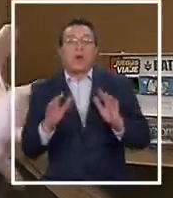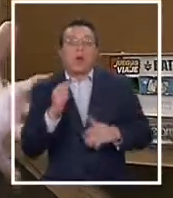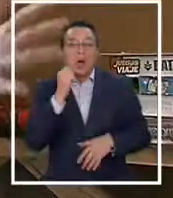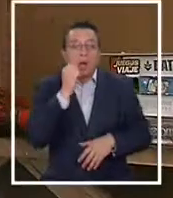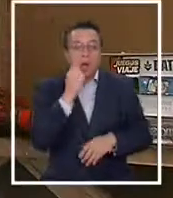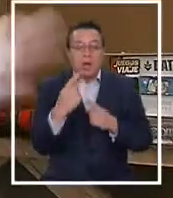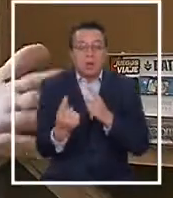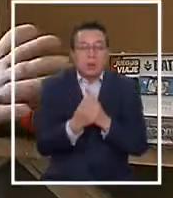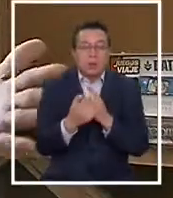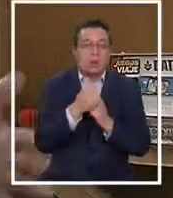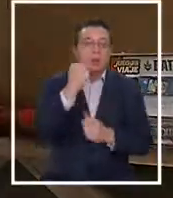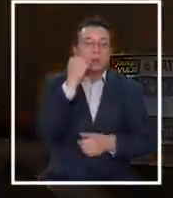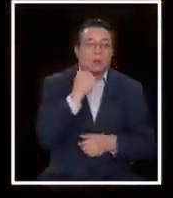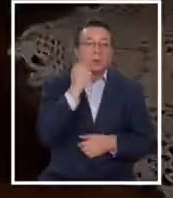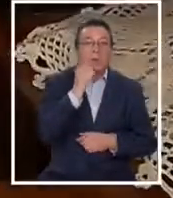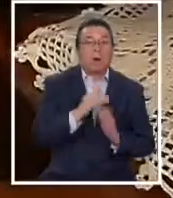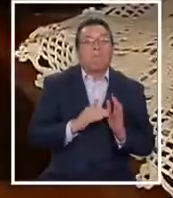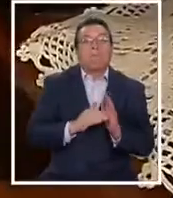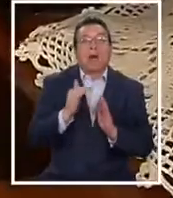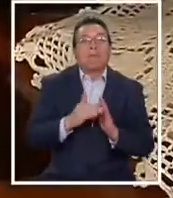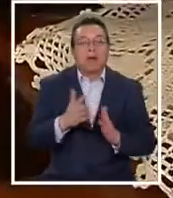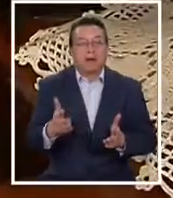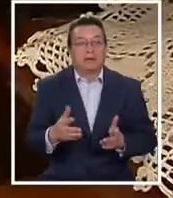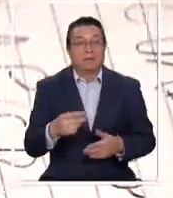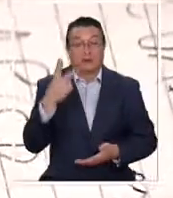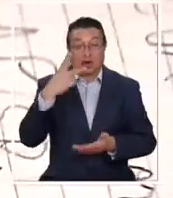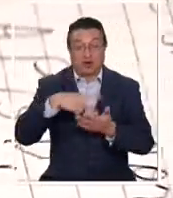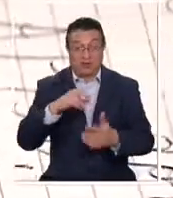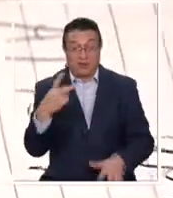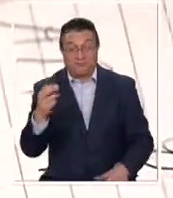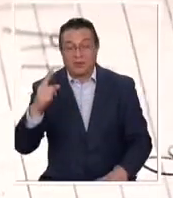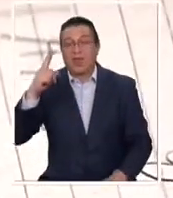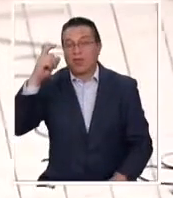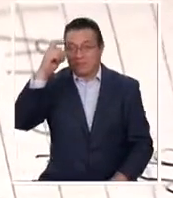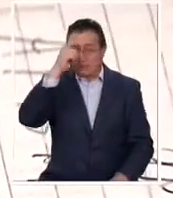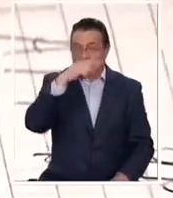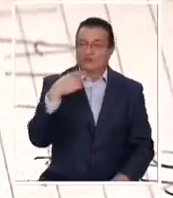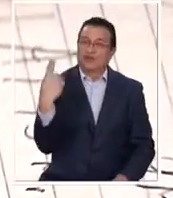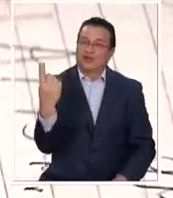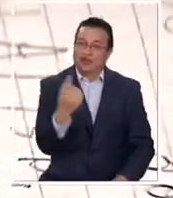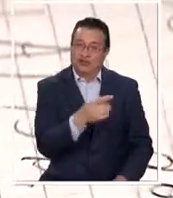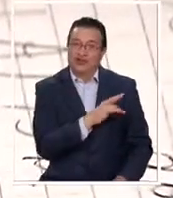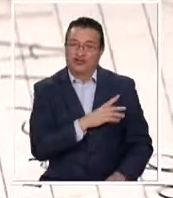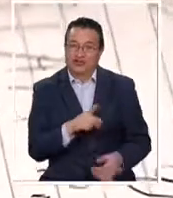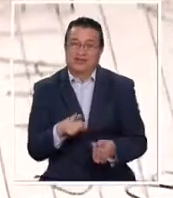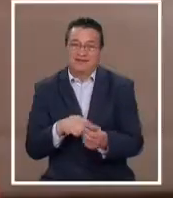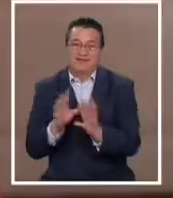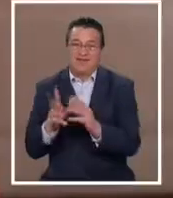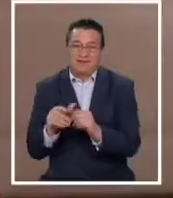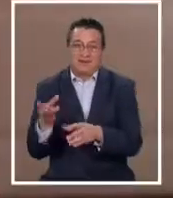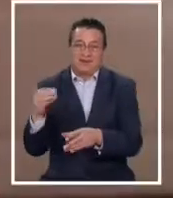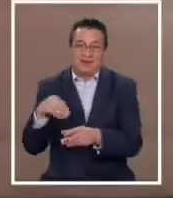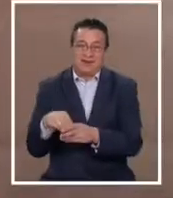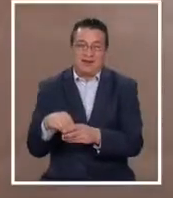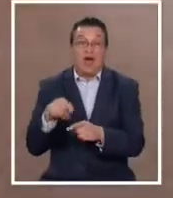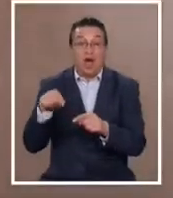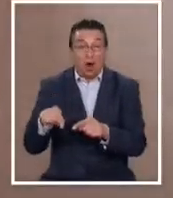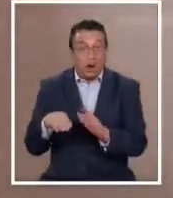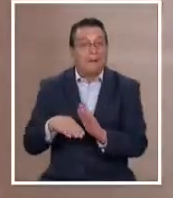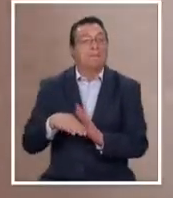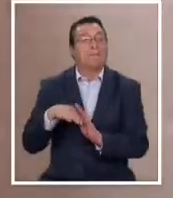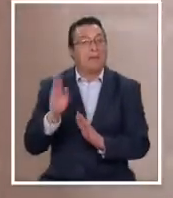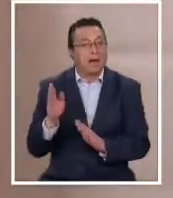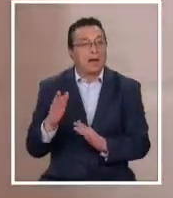encima mío, más apegada conmigo. Si el 2020 fue complejo para las familias chilenas, este año la preocupación es mayor